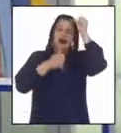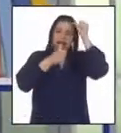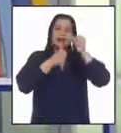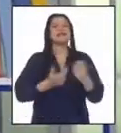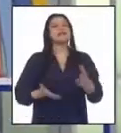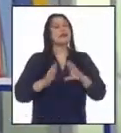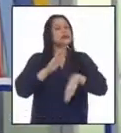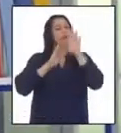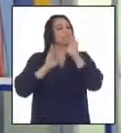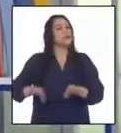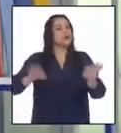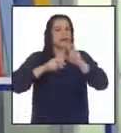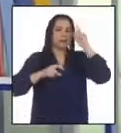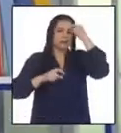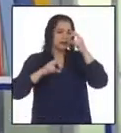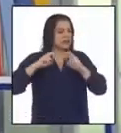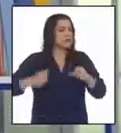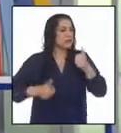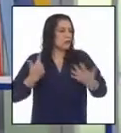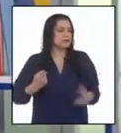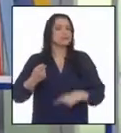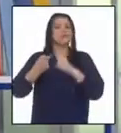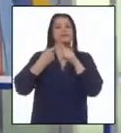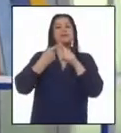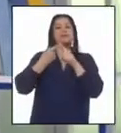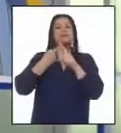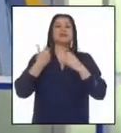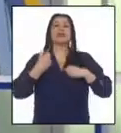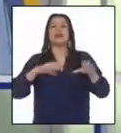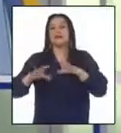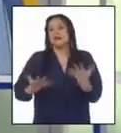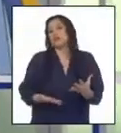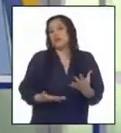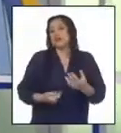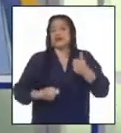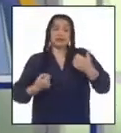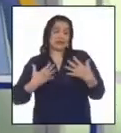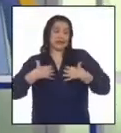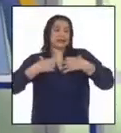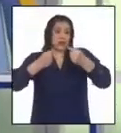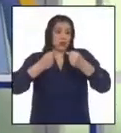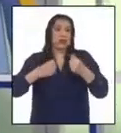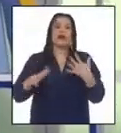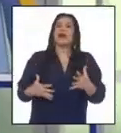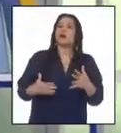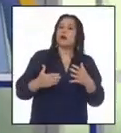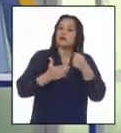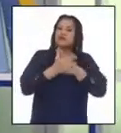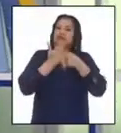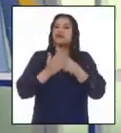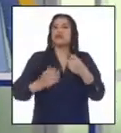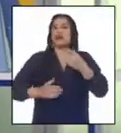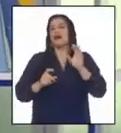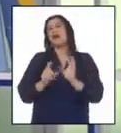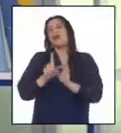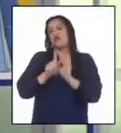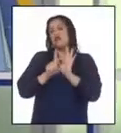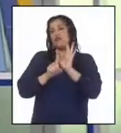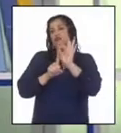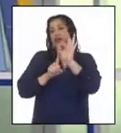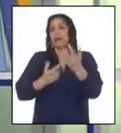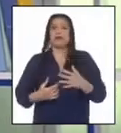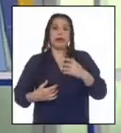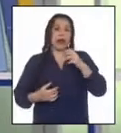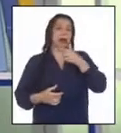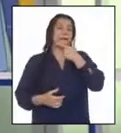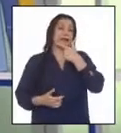Entre las principales políticas que analizamos están las acciones de la Dirección de Salubridad para afrontar el problema de la fiebre amarilla, la misión